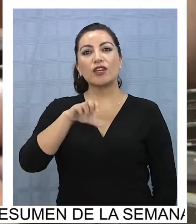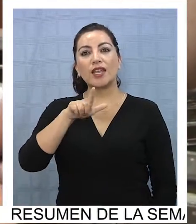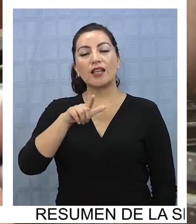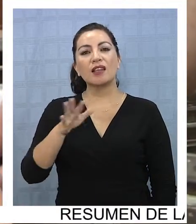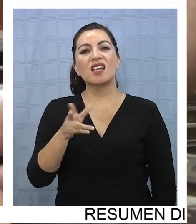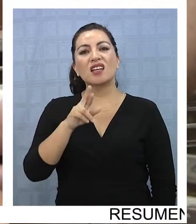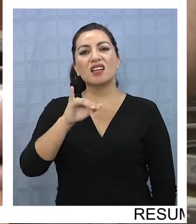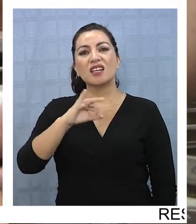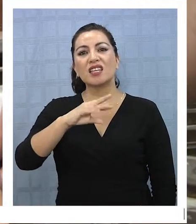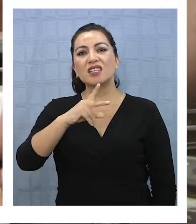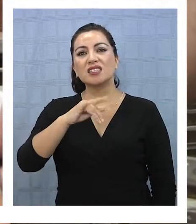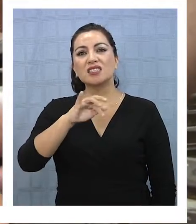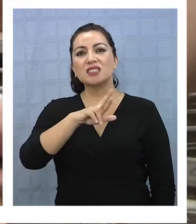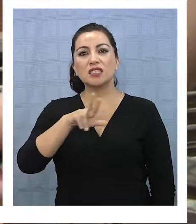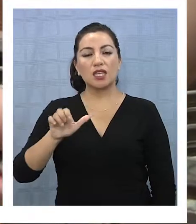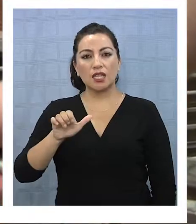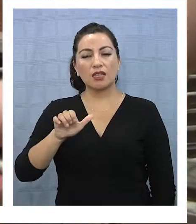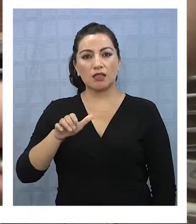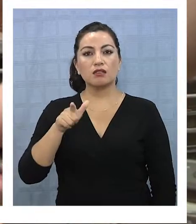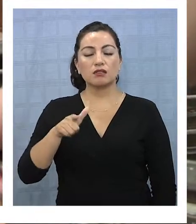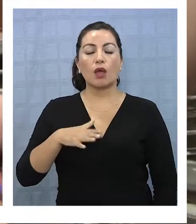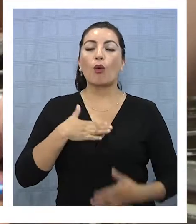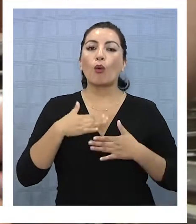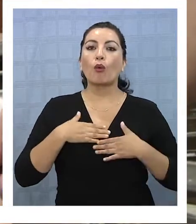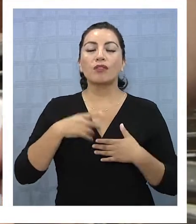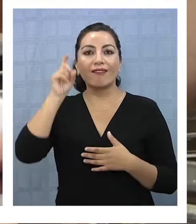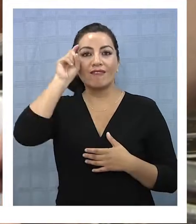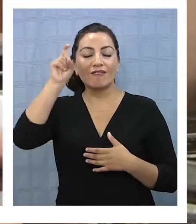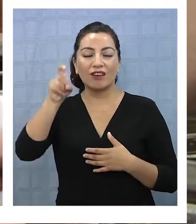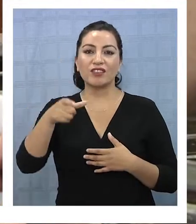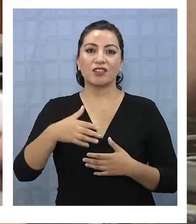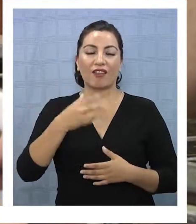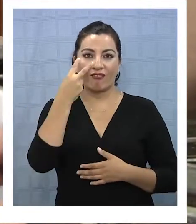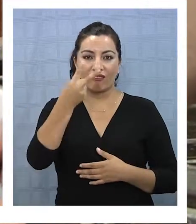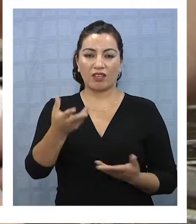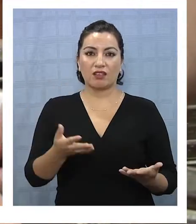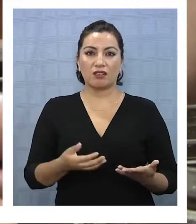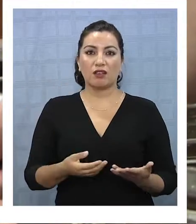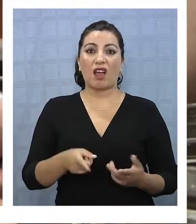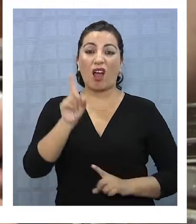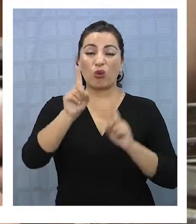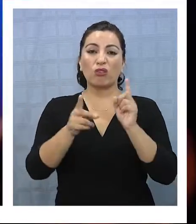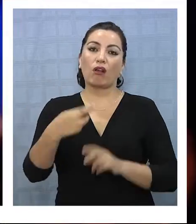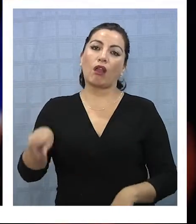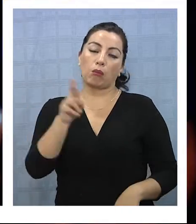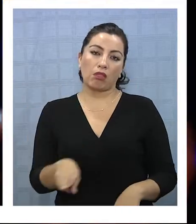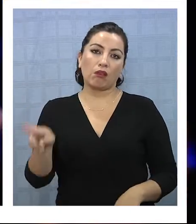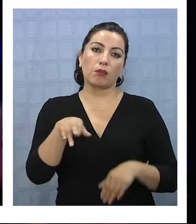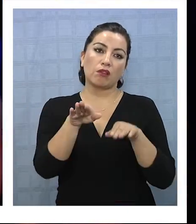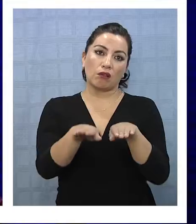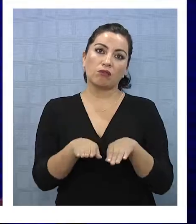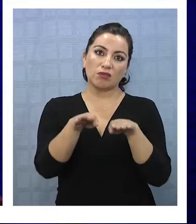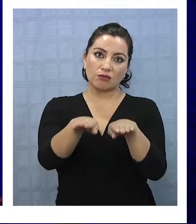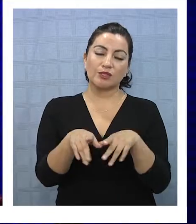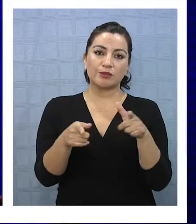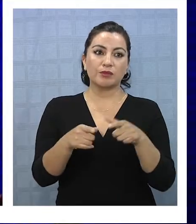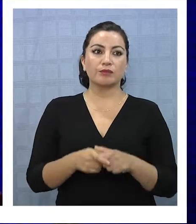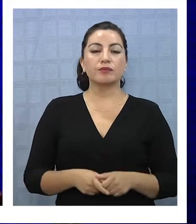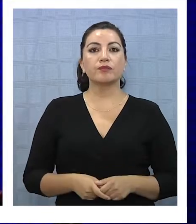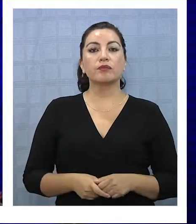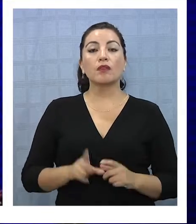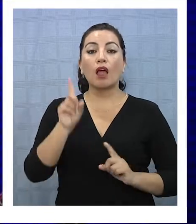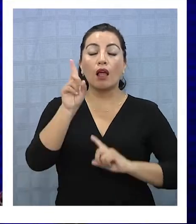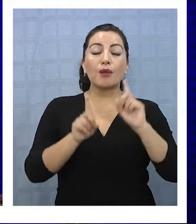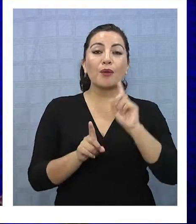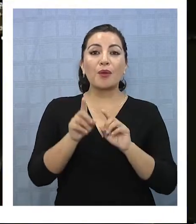lo único que me entusiasmaría, pero los demás son todos repetidos. Sin embargo, la opinión de los mismos